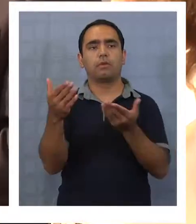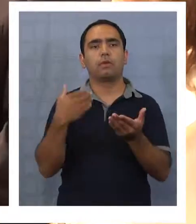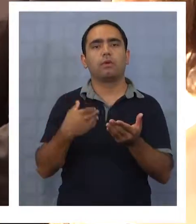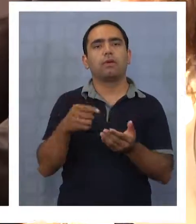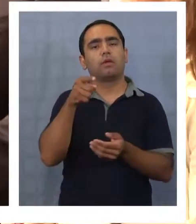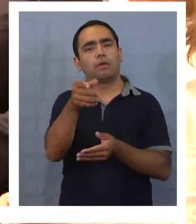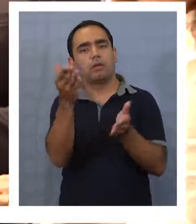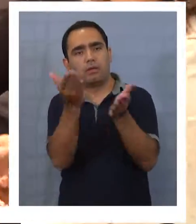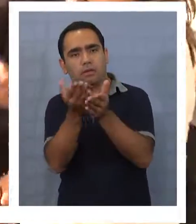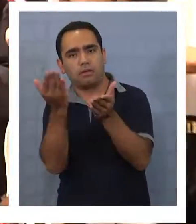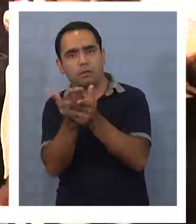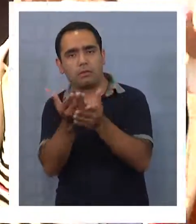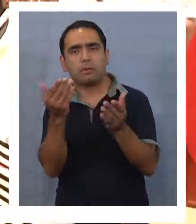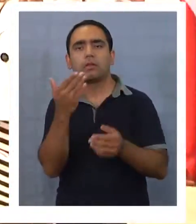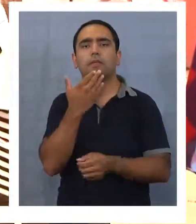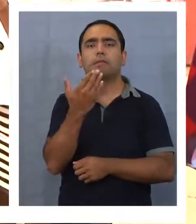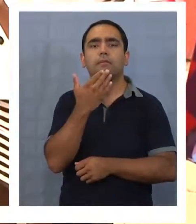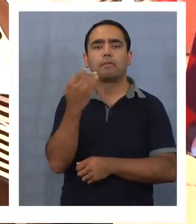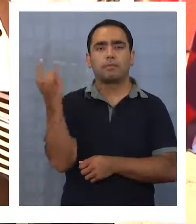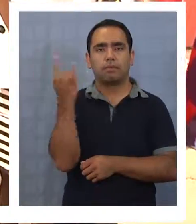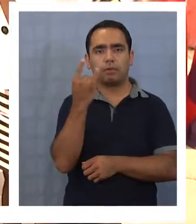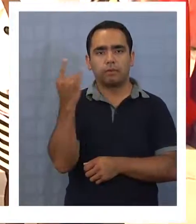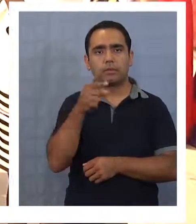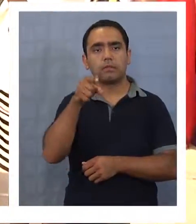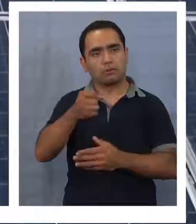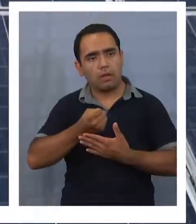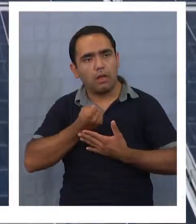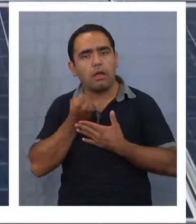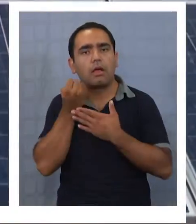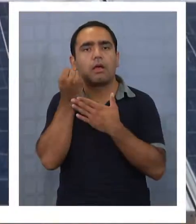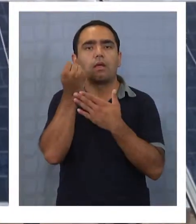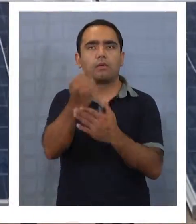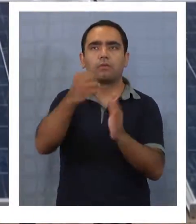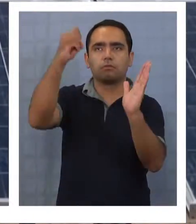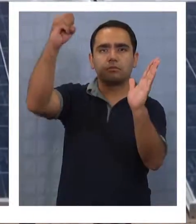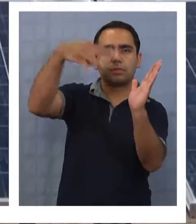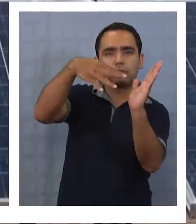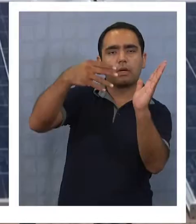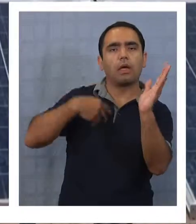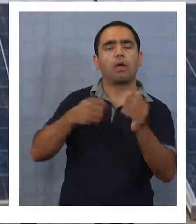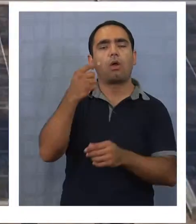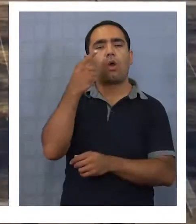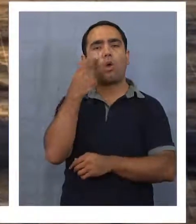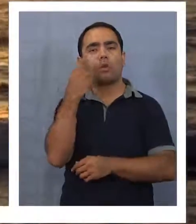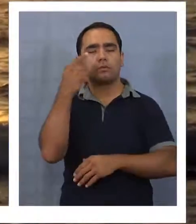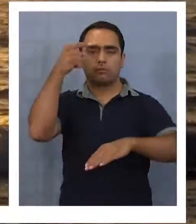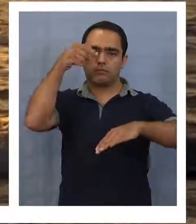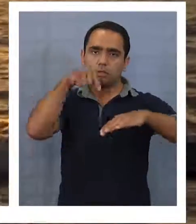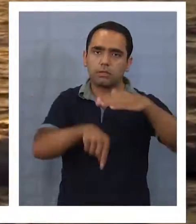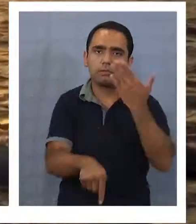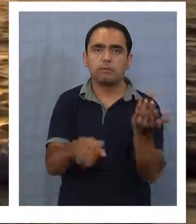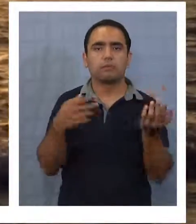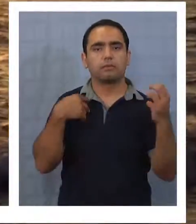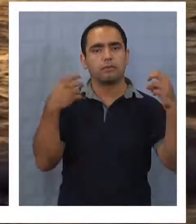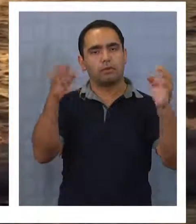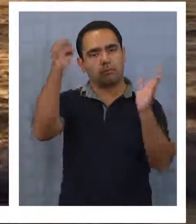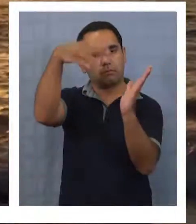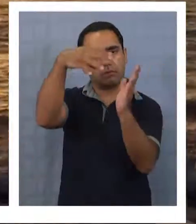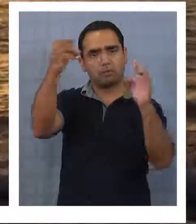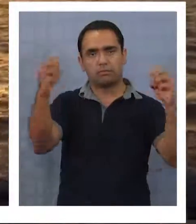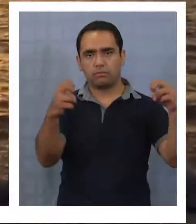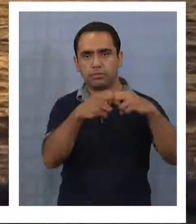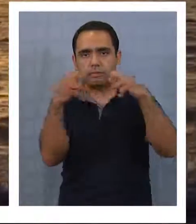apoyo a estudiantes e investigadores para que obtengan los mayores beneficios de esta fuente de energía